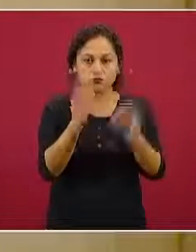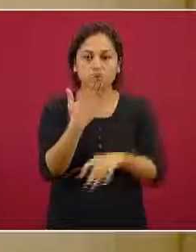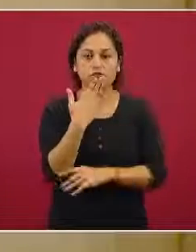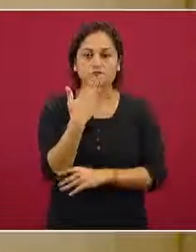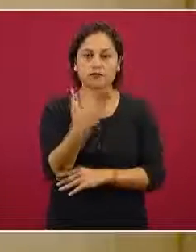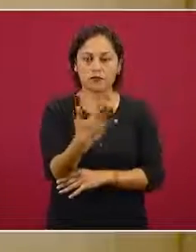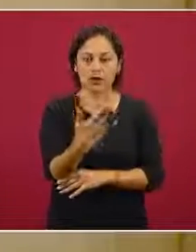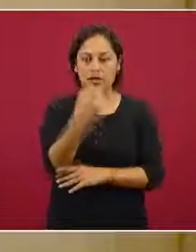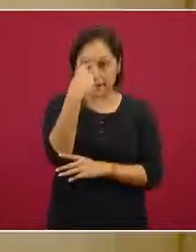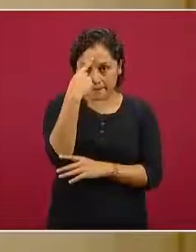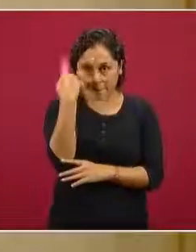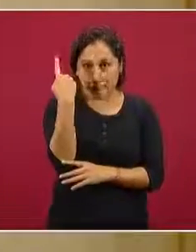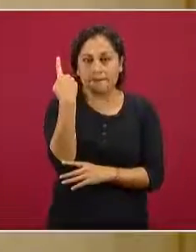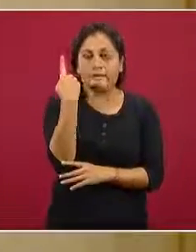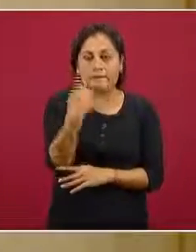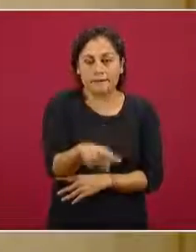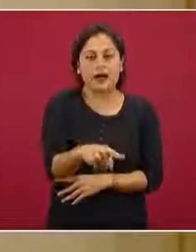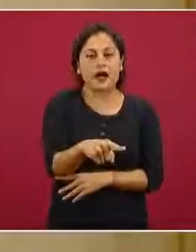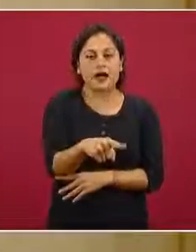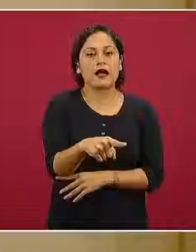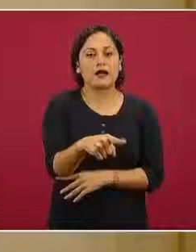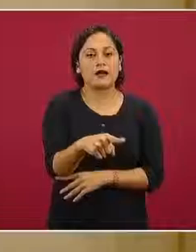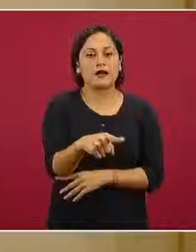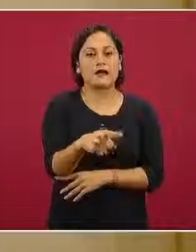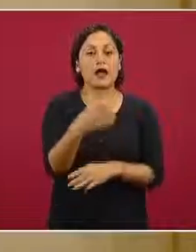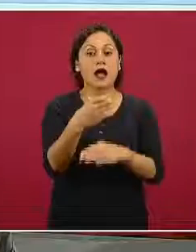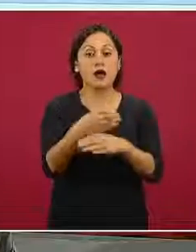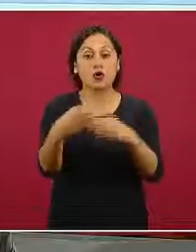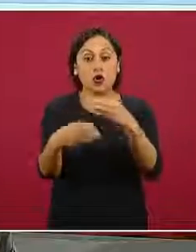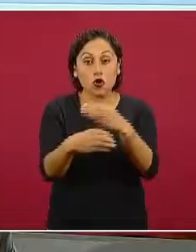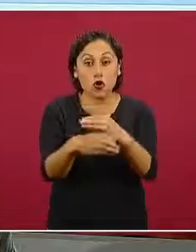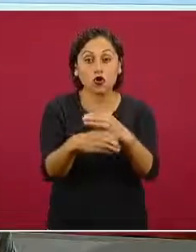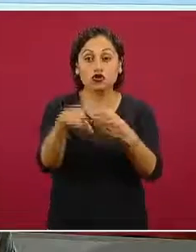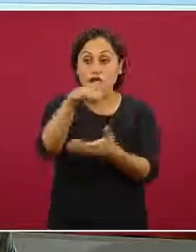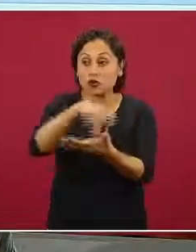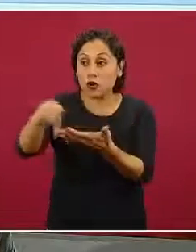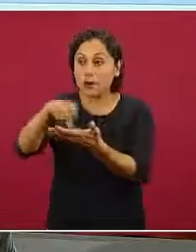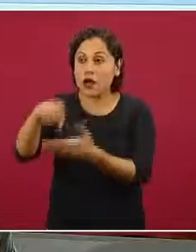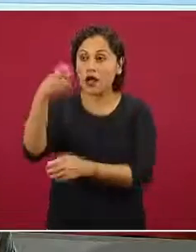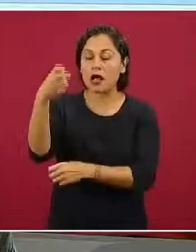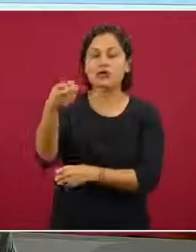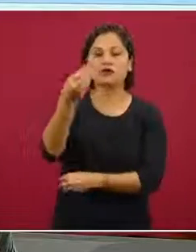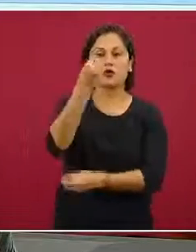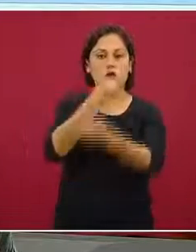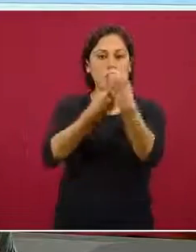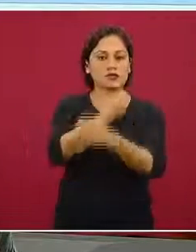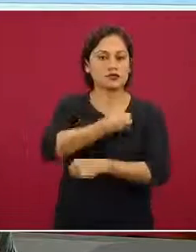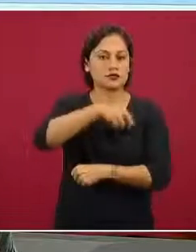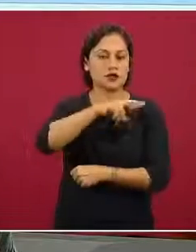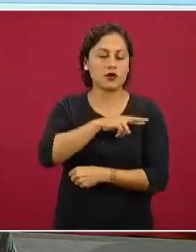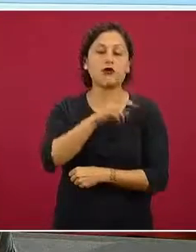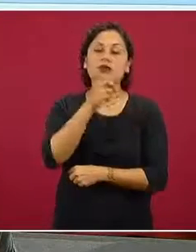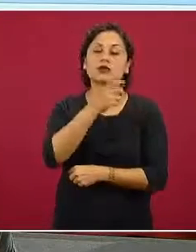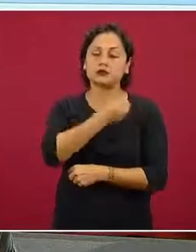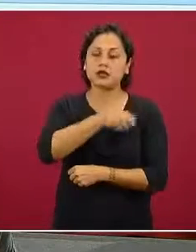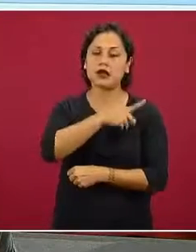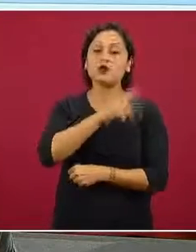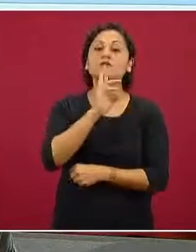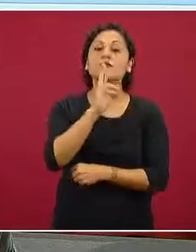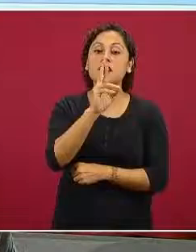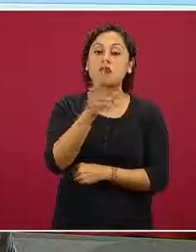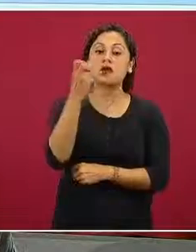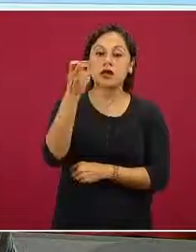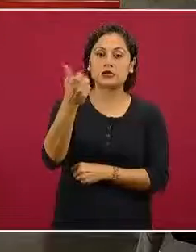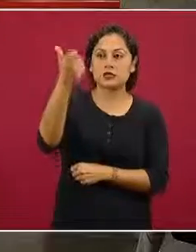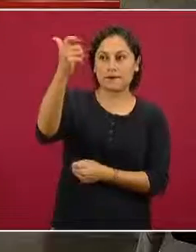tener mucho mayor acceso a alimentos saludables, frescos, de mayor acceso y a